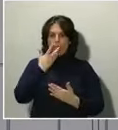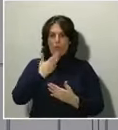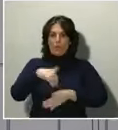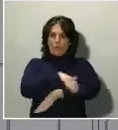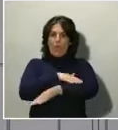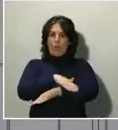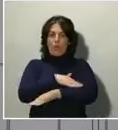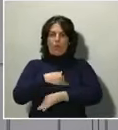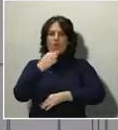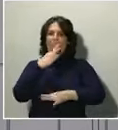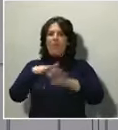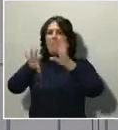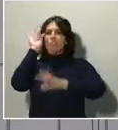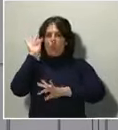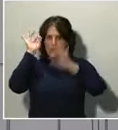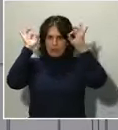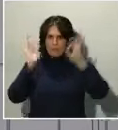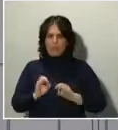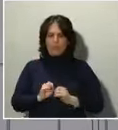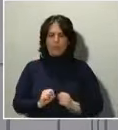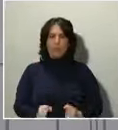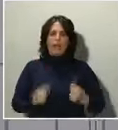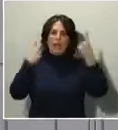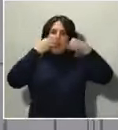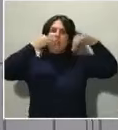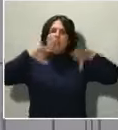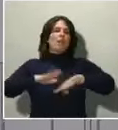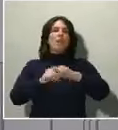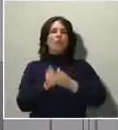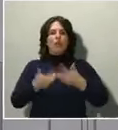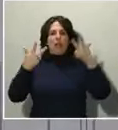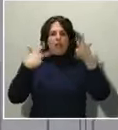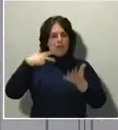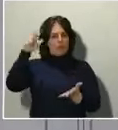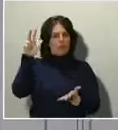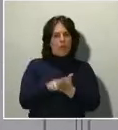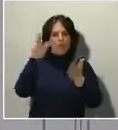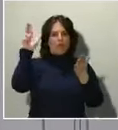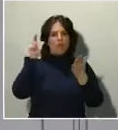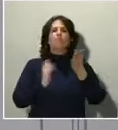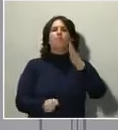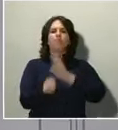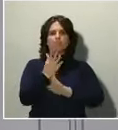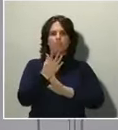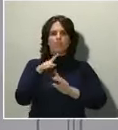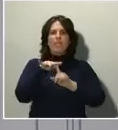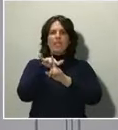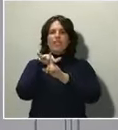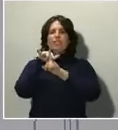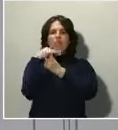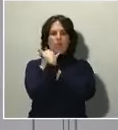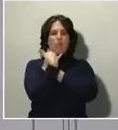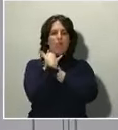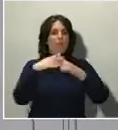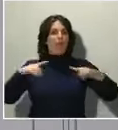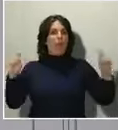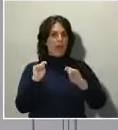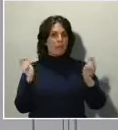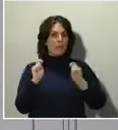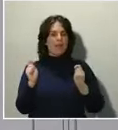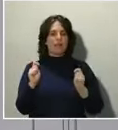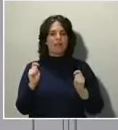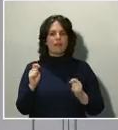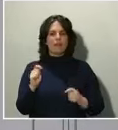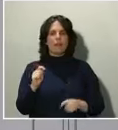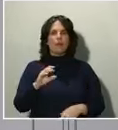por primera vez en la historia de la democracia el Estado de alarma, no es porque nosotros hayamos tenido ningún tipo de discrepancia